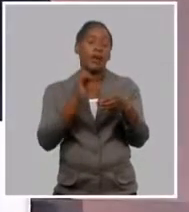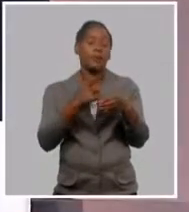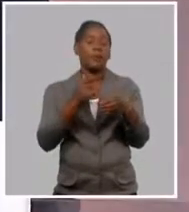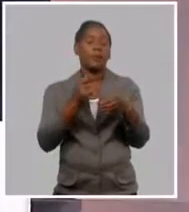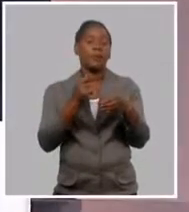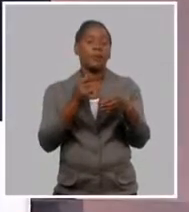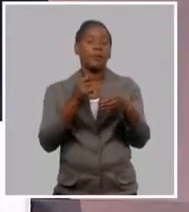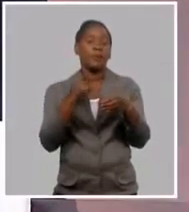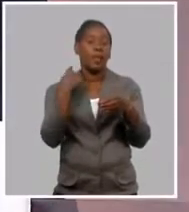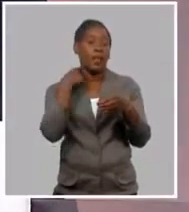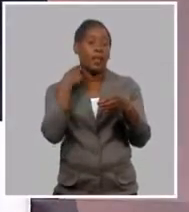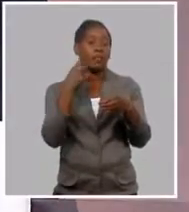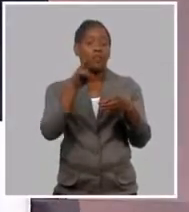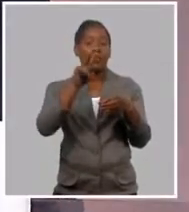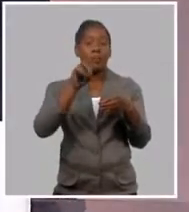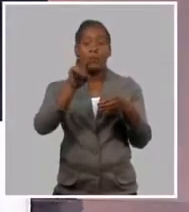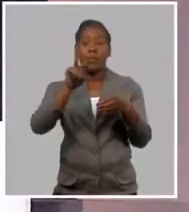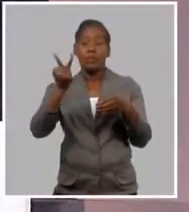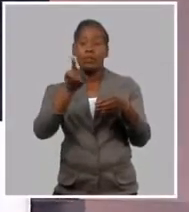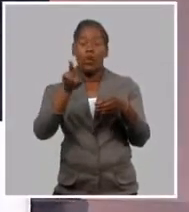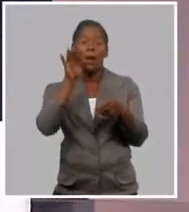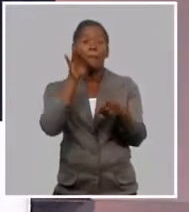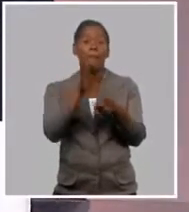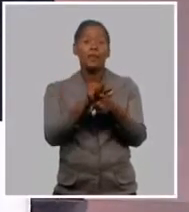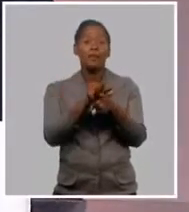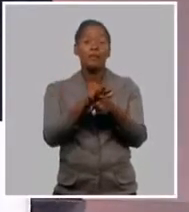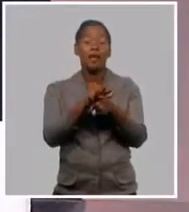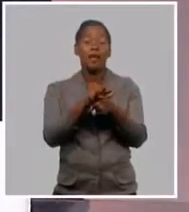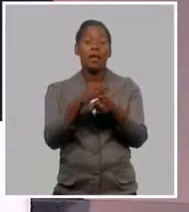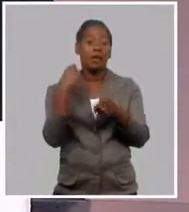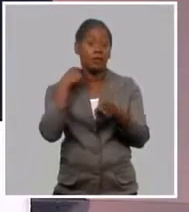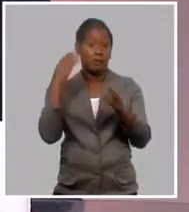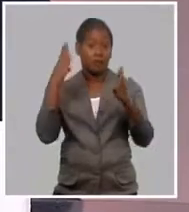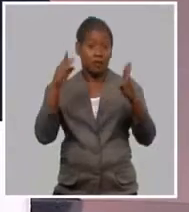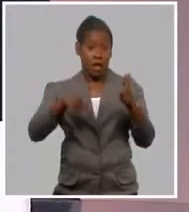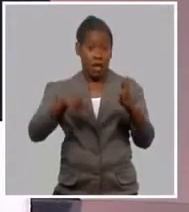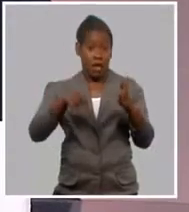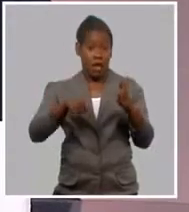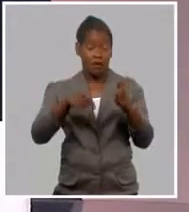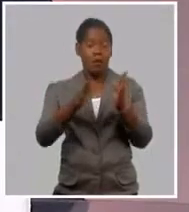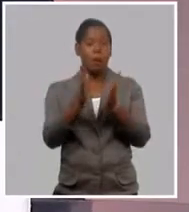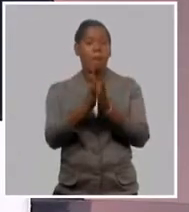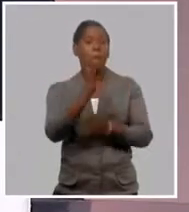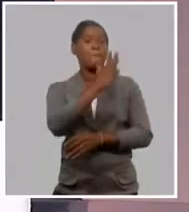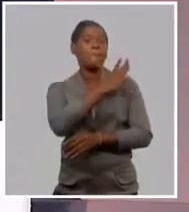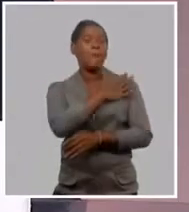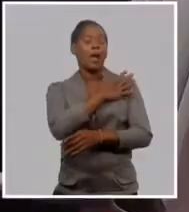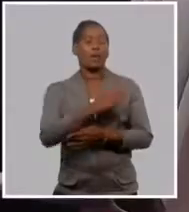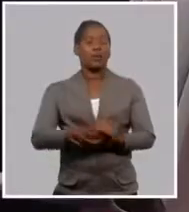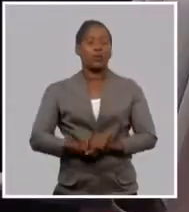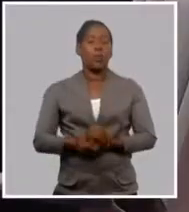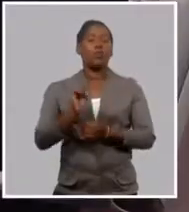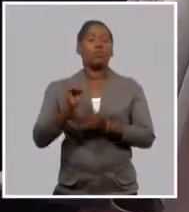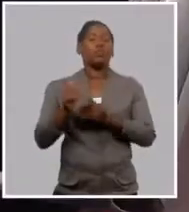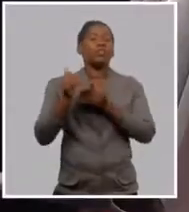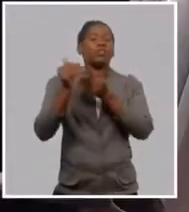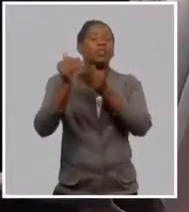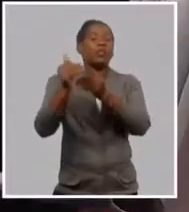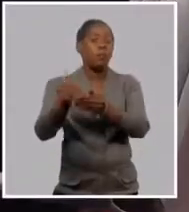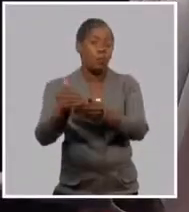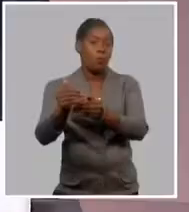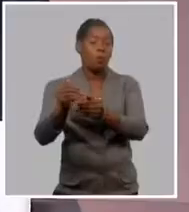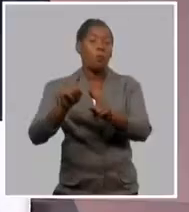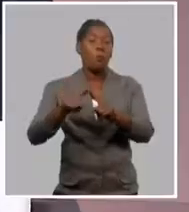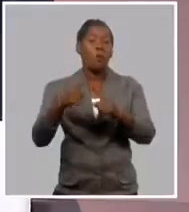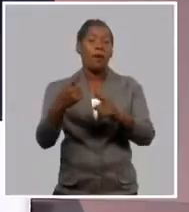2022 en el 21 de marzo de este año. Ellos empezarían un poquito